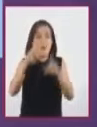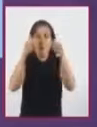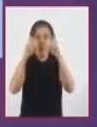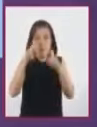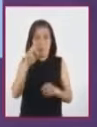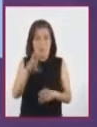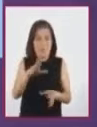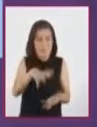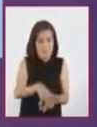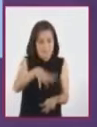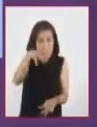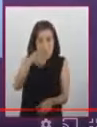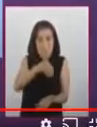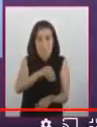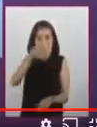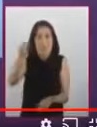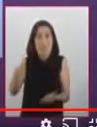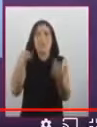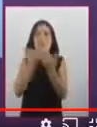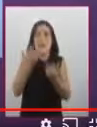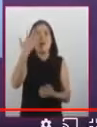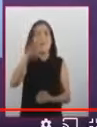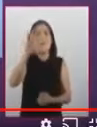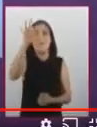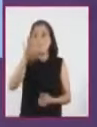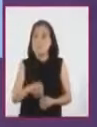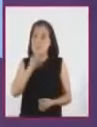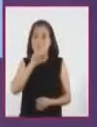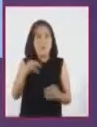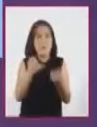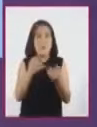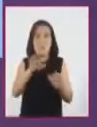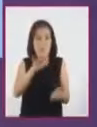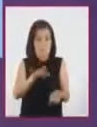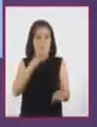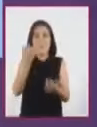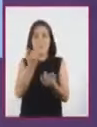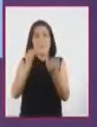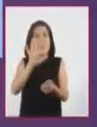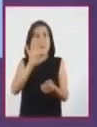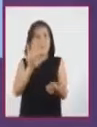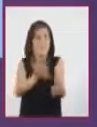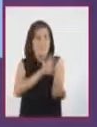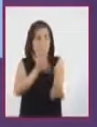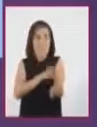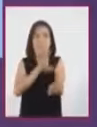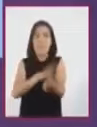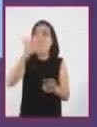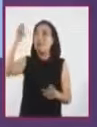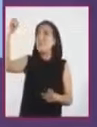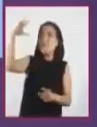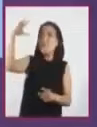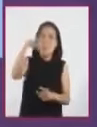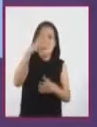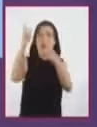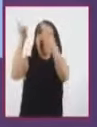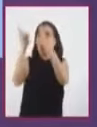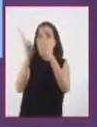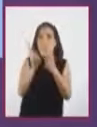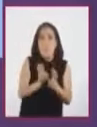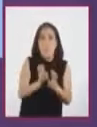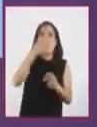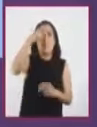eficiencia del 10%. Lograron posicionar la energía solar como una fuente inagotable y económica